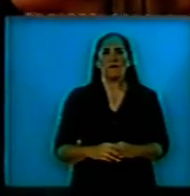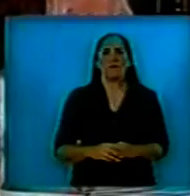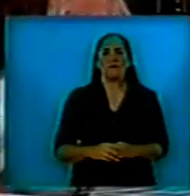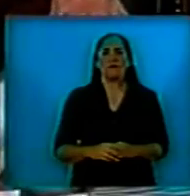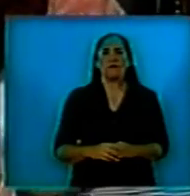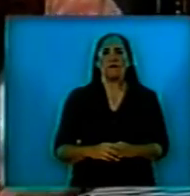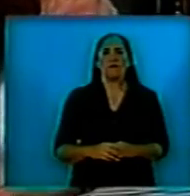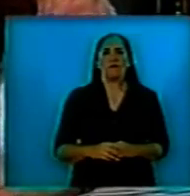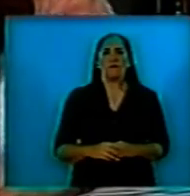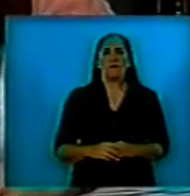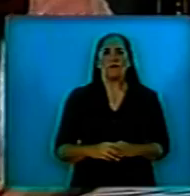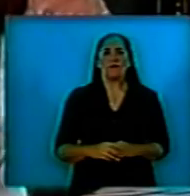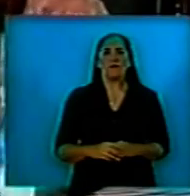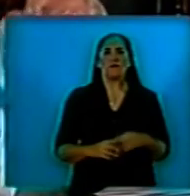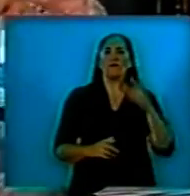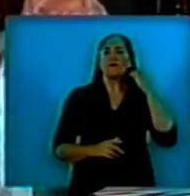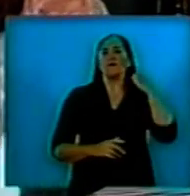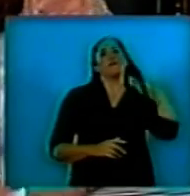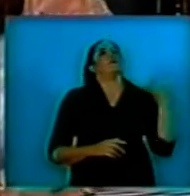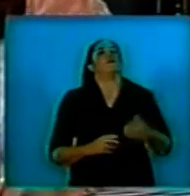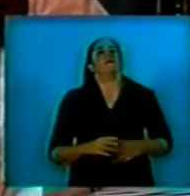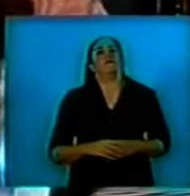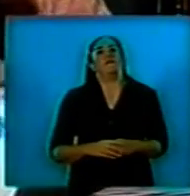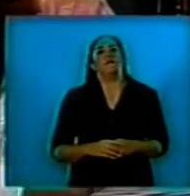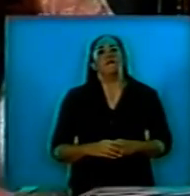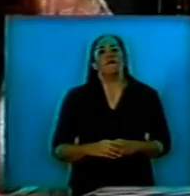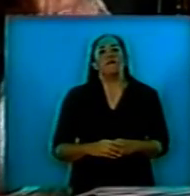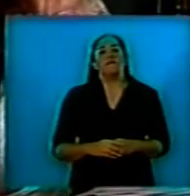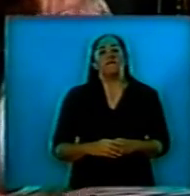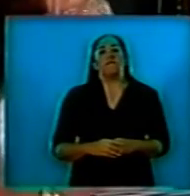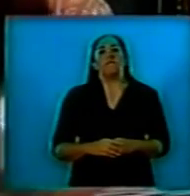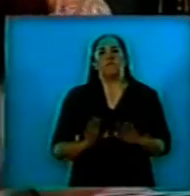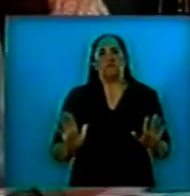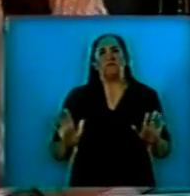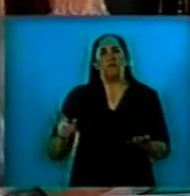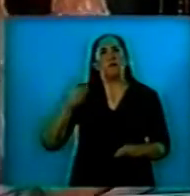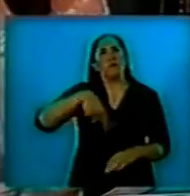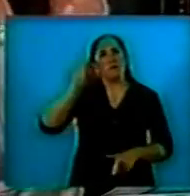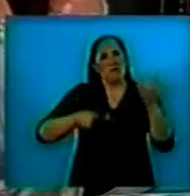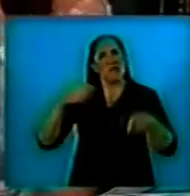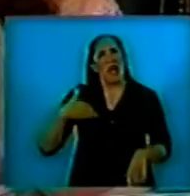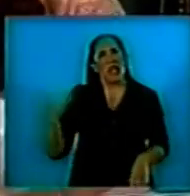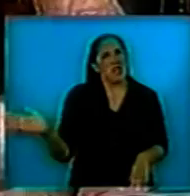Quiero también, para la tranquilidad de todos los argentinos,